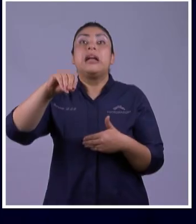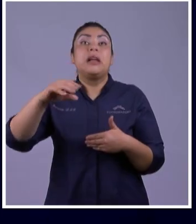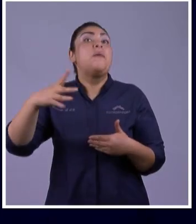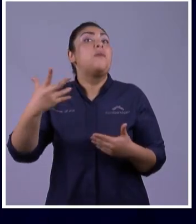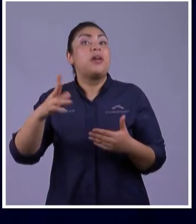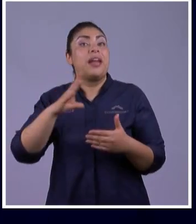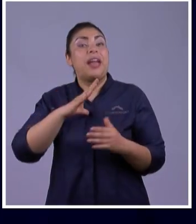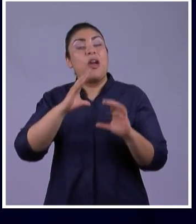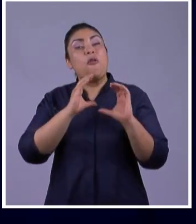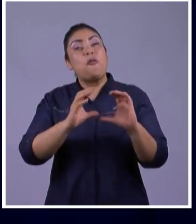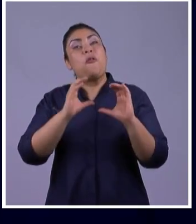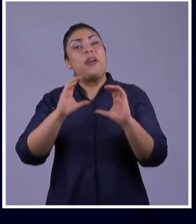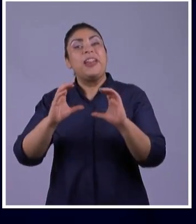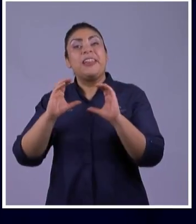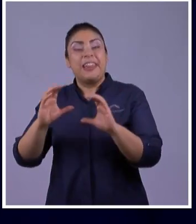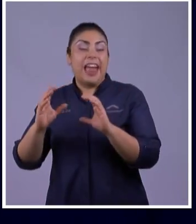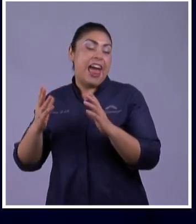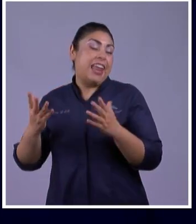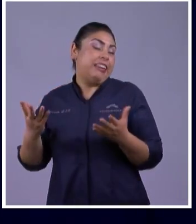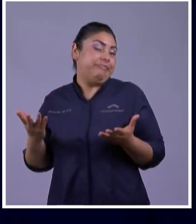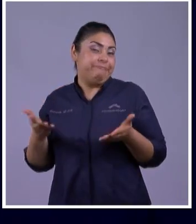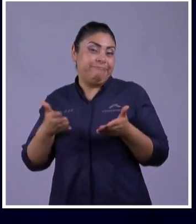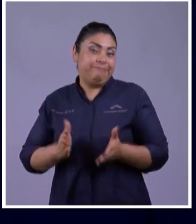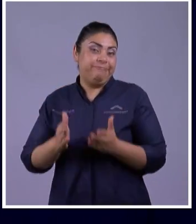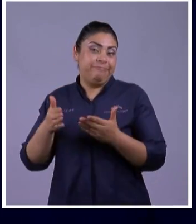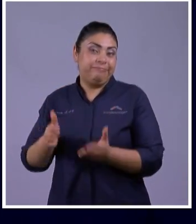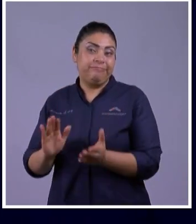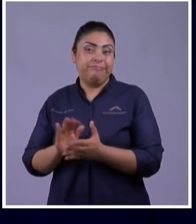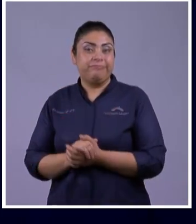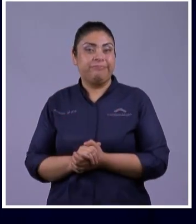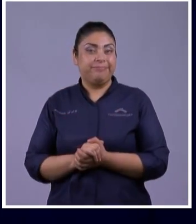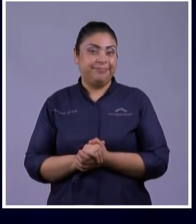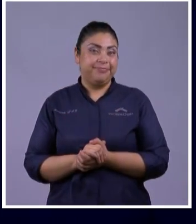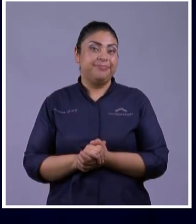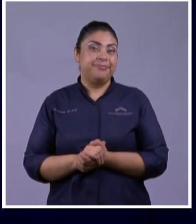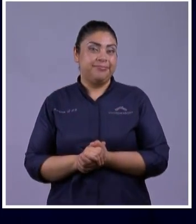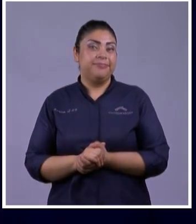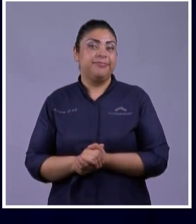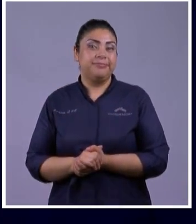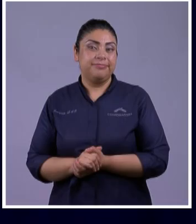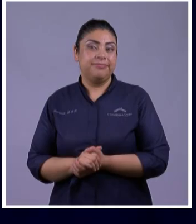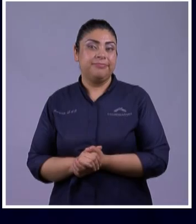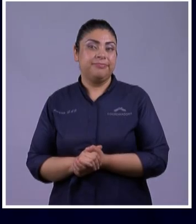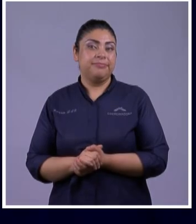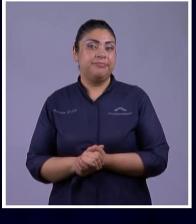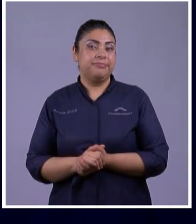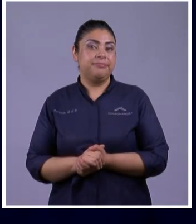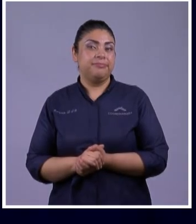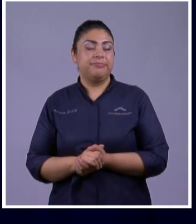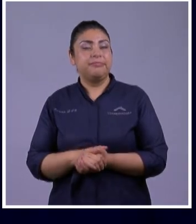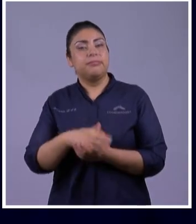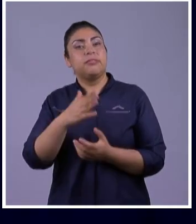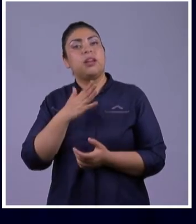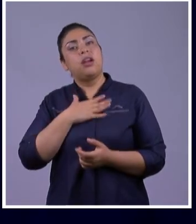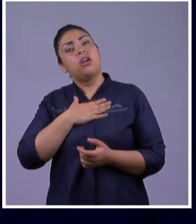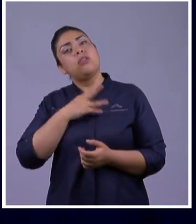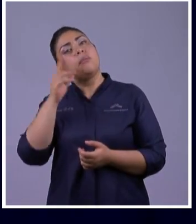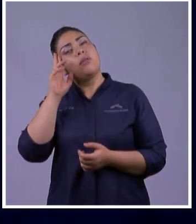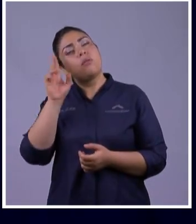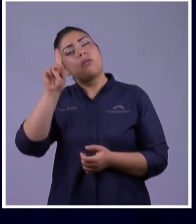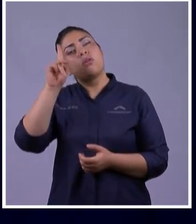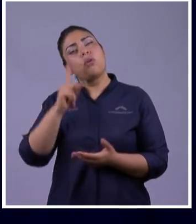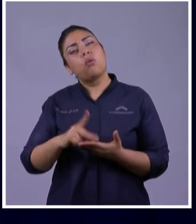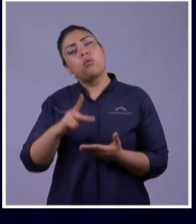a ir al cine con Sonia Y Cachito se puso a llorar Yo le dije Mira hijo Que eres mejores padres Sí Me dijo Entonces dejarnos salir solos